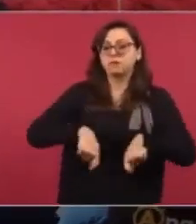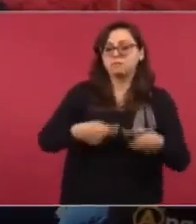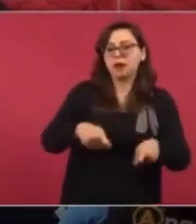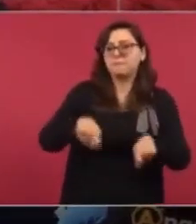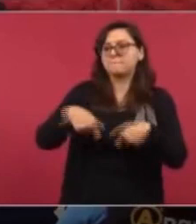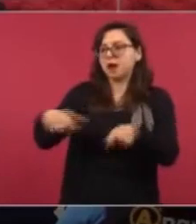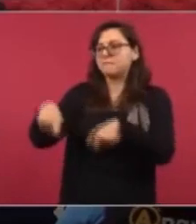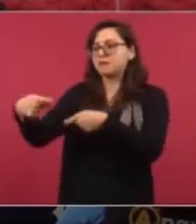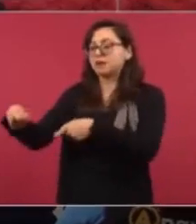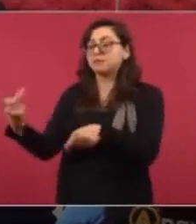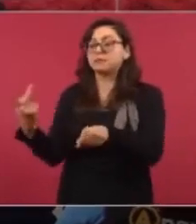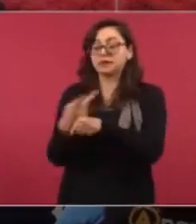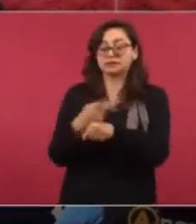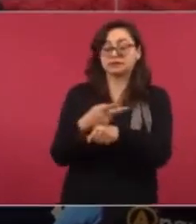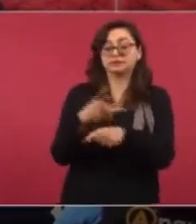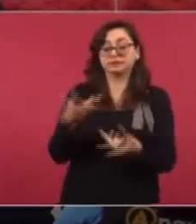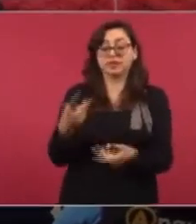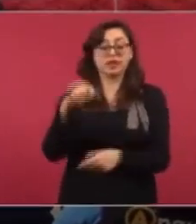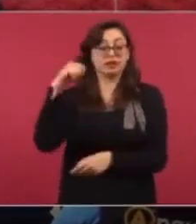en donde está el petróleo,